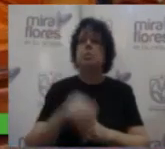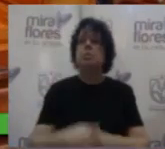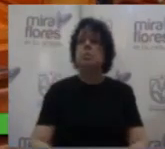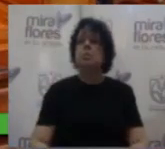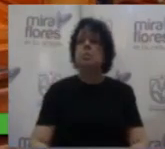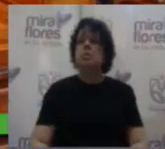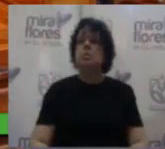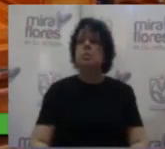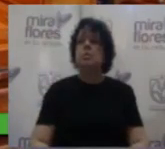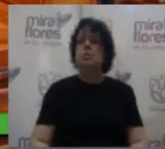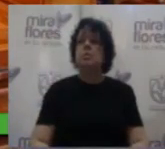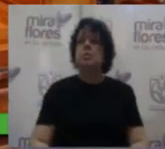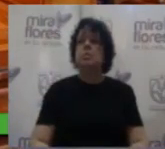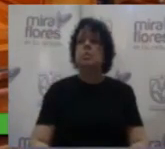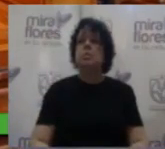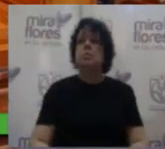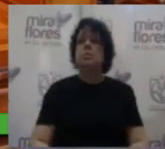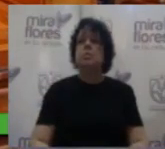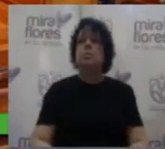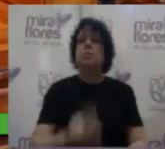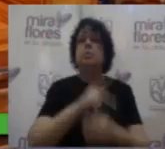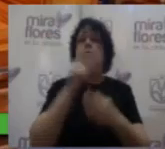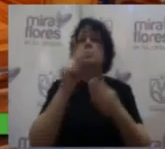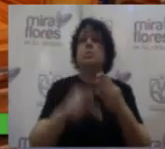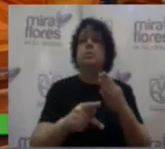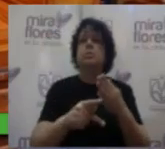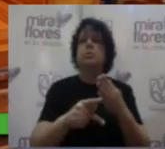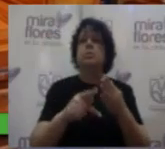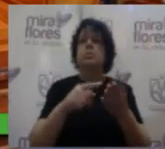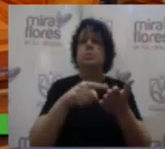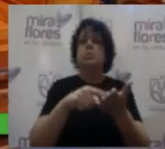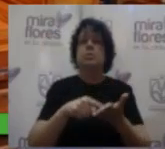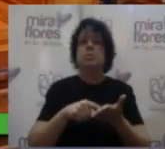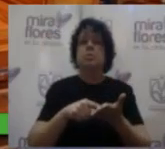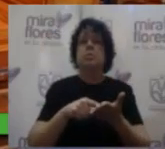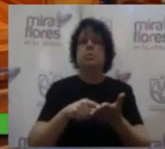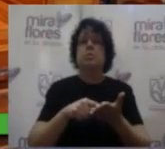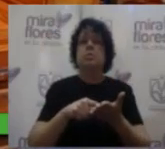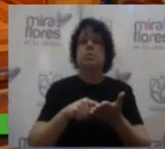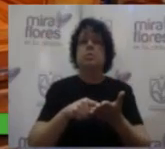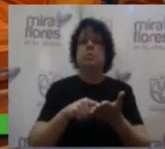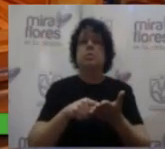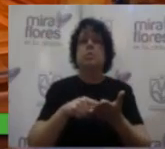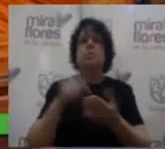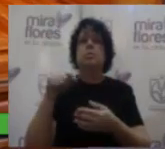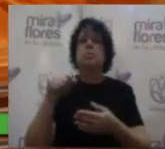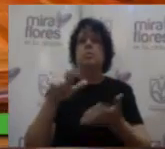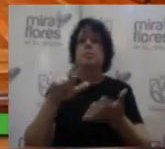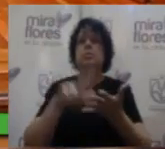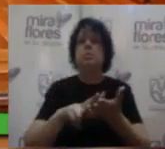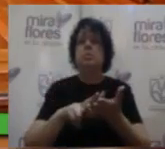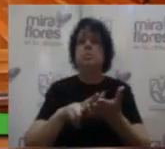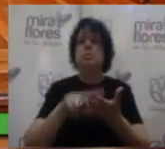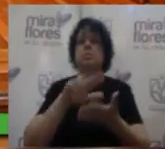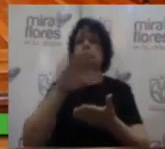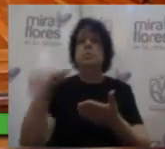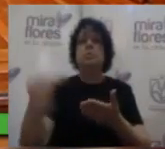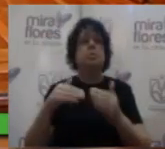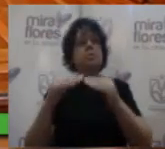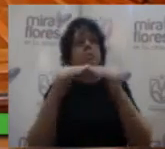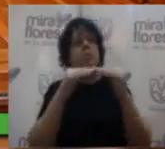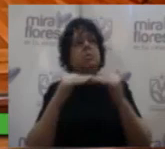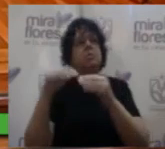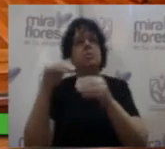Para un proyecto de ordenanza que ratifique el Plan Estratégico Ha sido votado y ha sido aprobado por unanimidad de votos